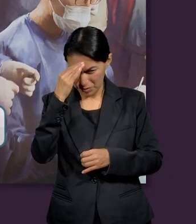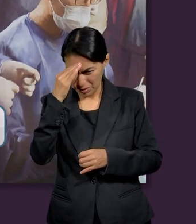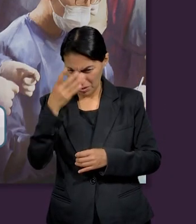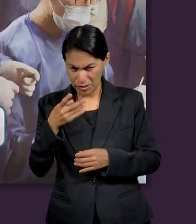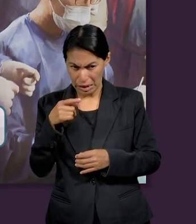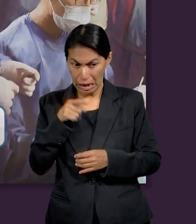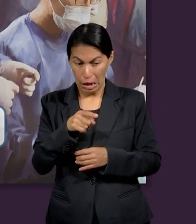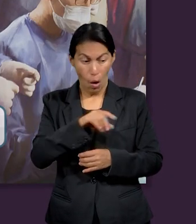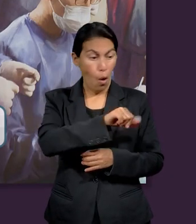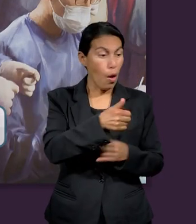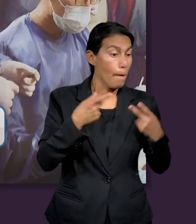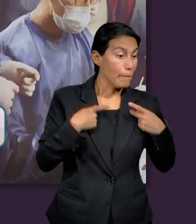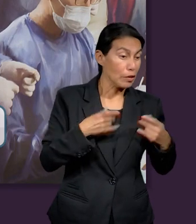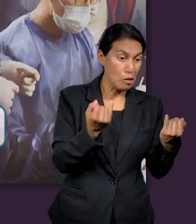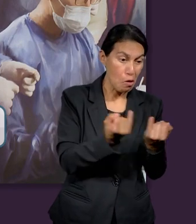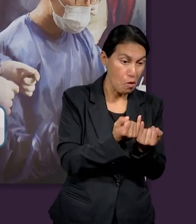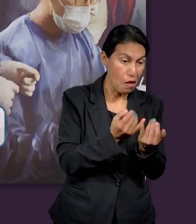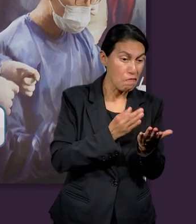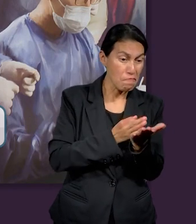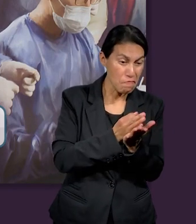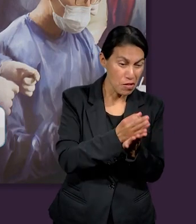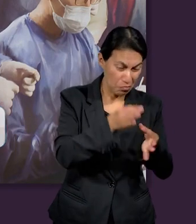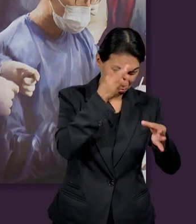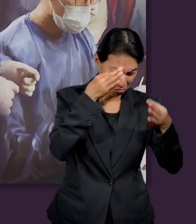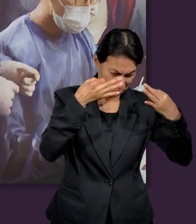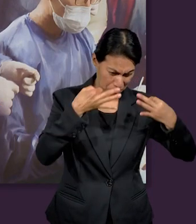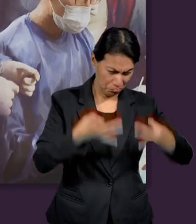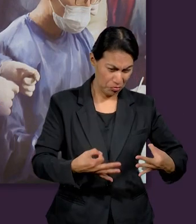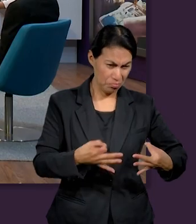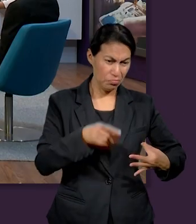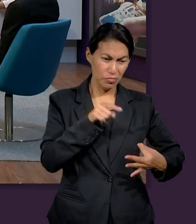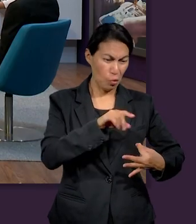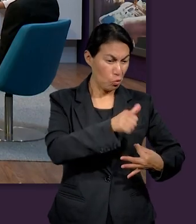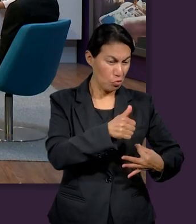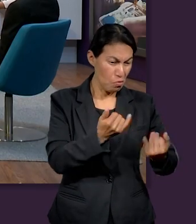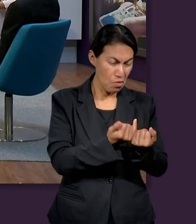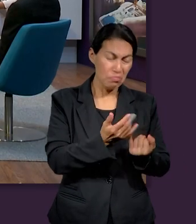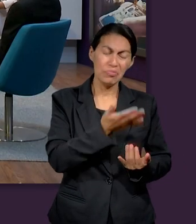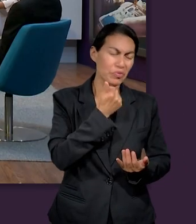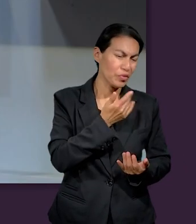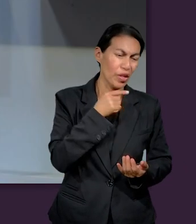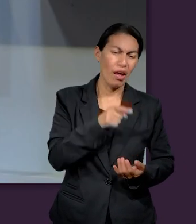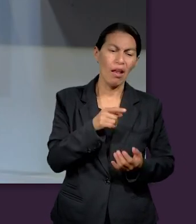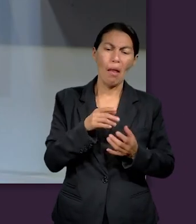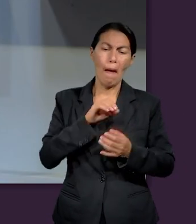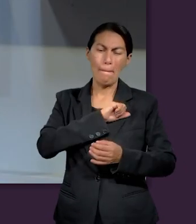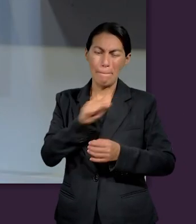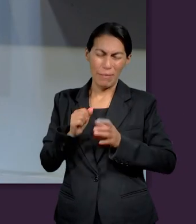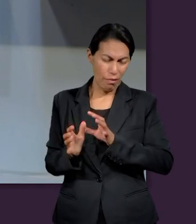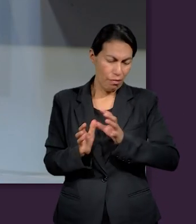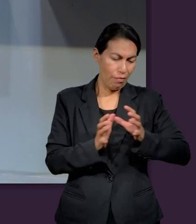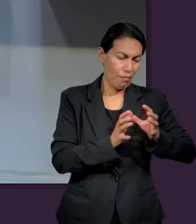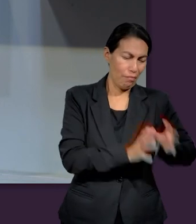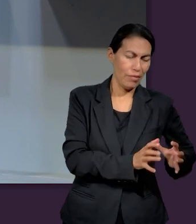tierra nadie como él él es hombre recto e intachable que me honra y vive apartado del mal